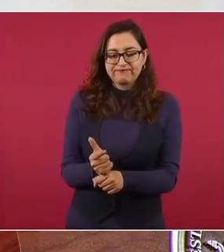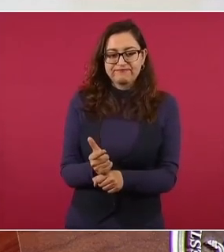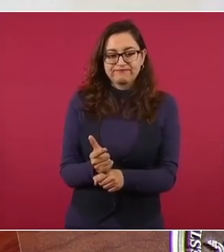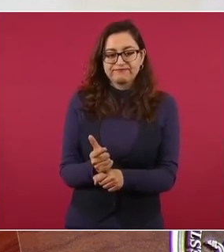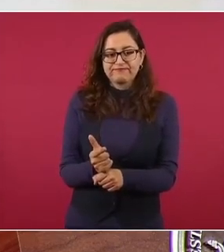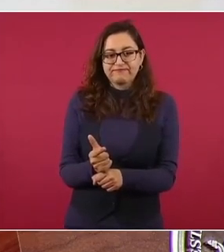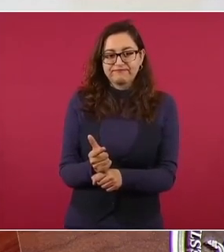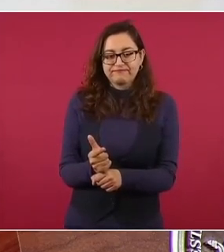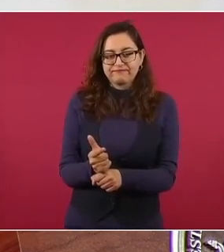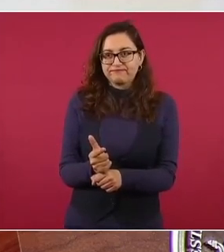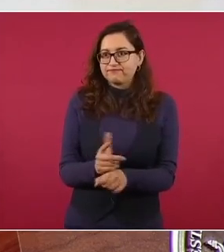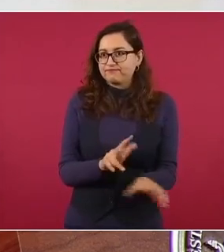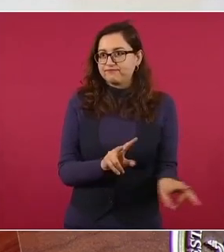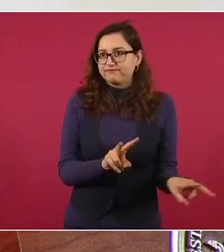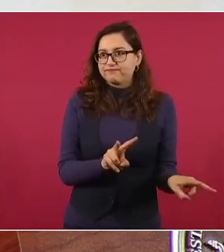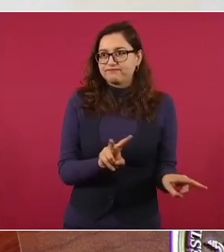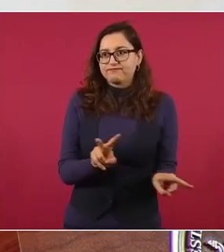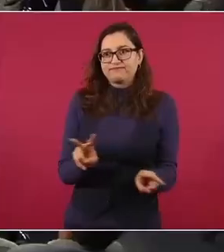se pegó un tiro.